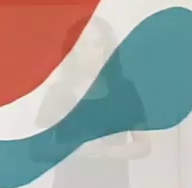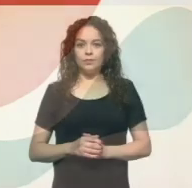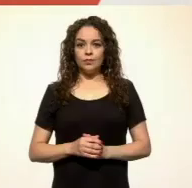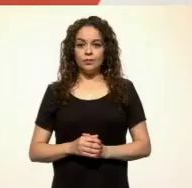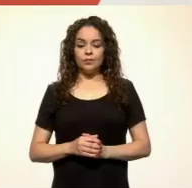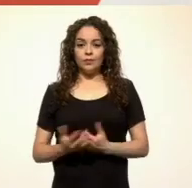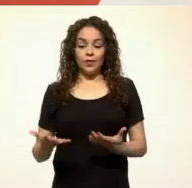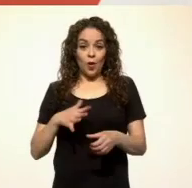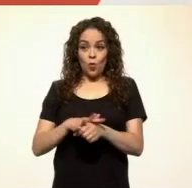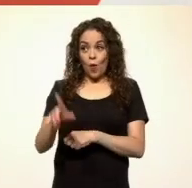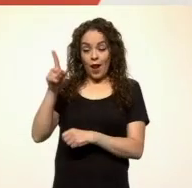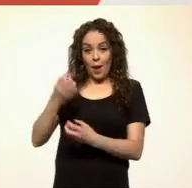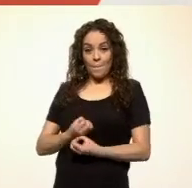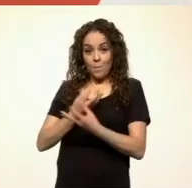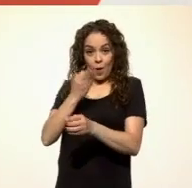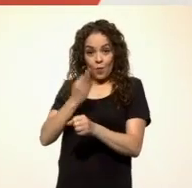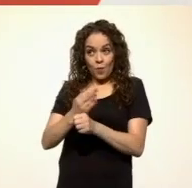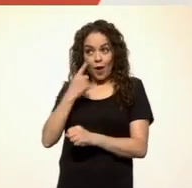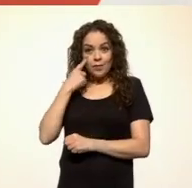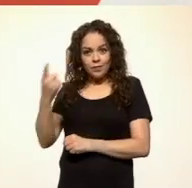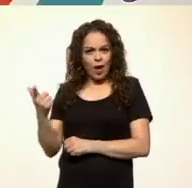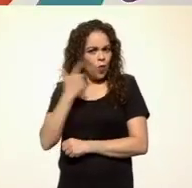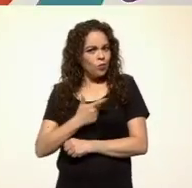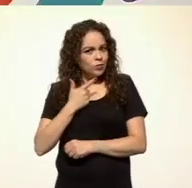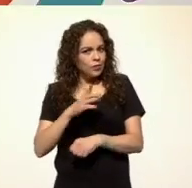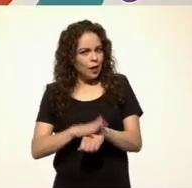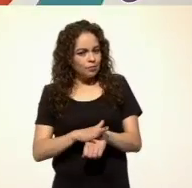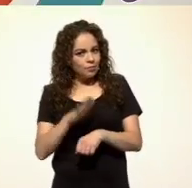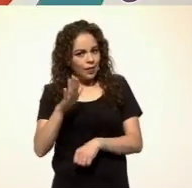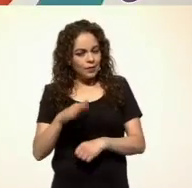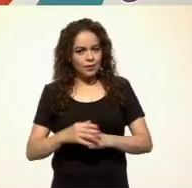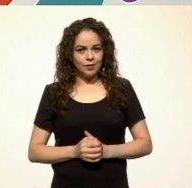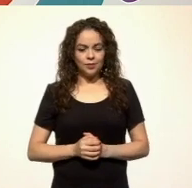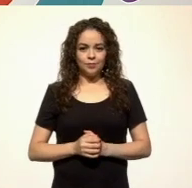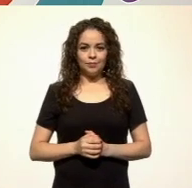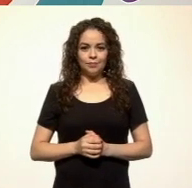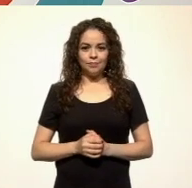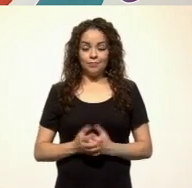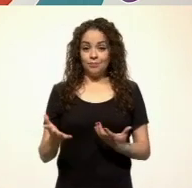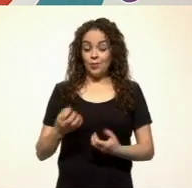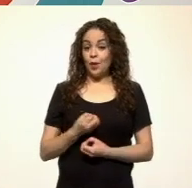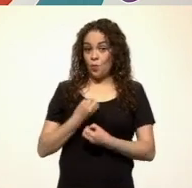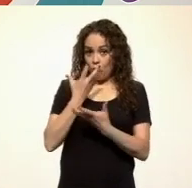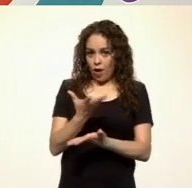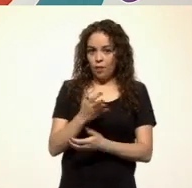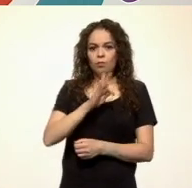¿Cuál de los poemas que acabamos de ver te gustó más? Los poemas nos permiten expresar lo que sentimos.